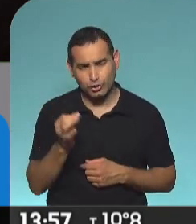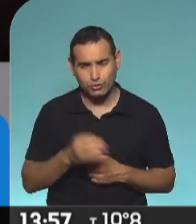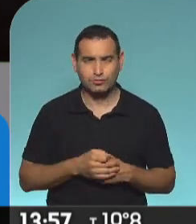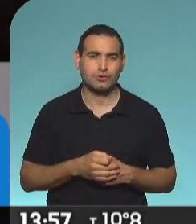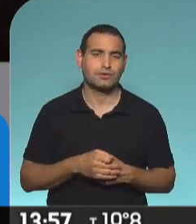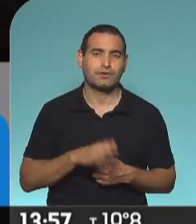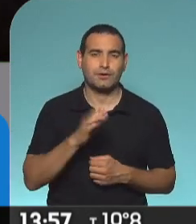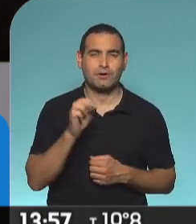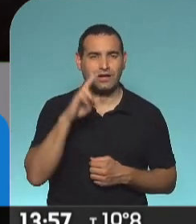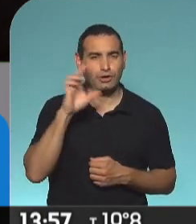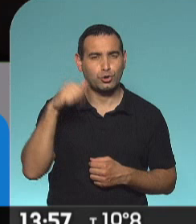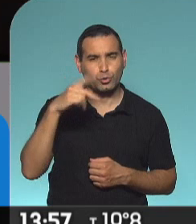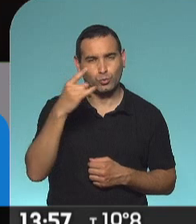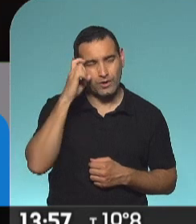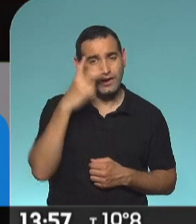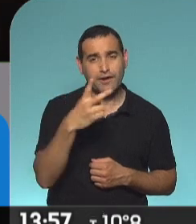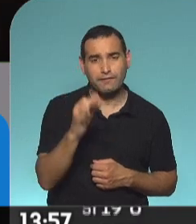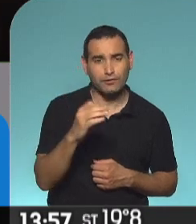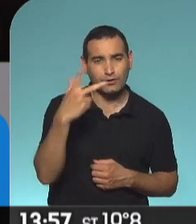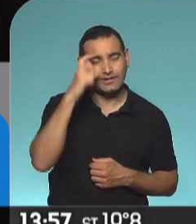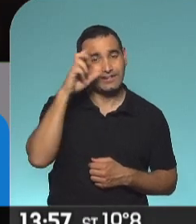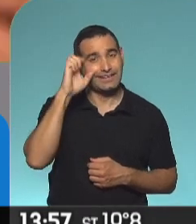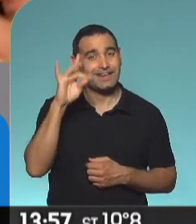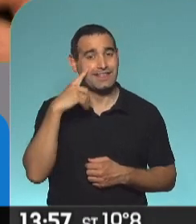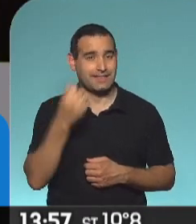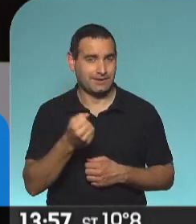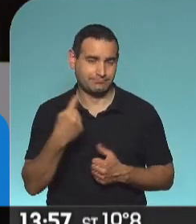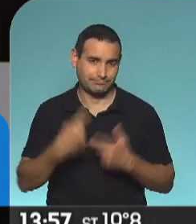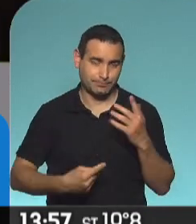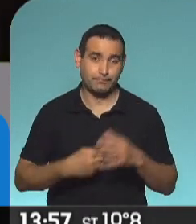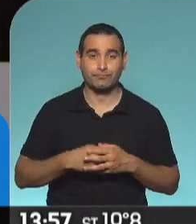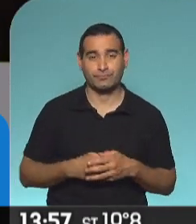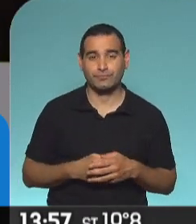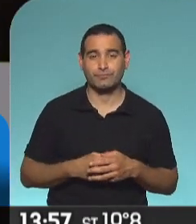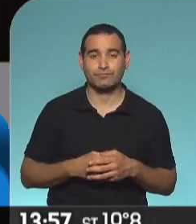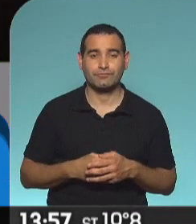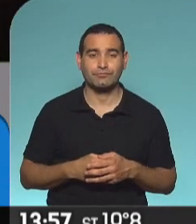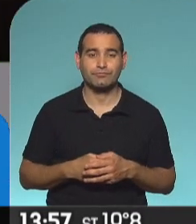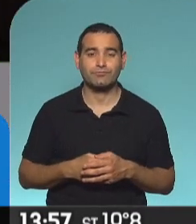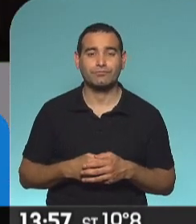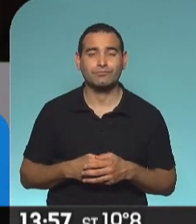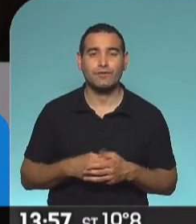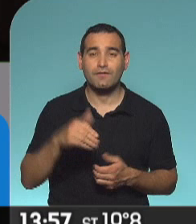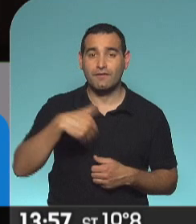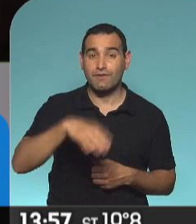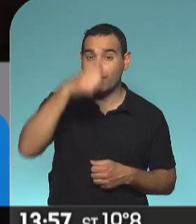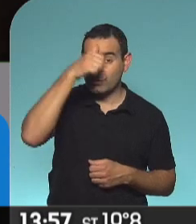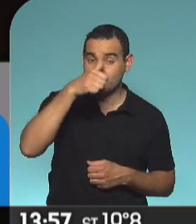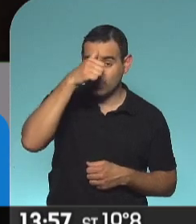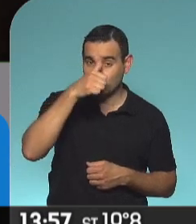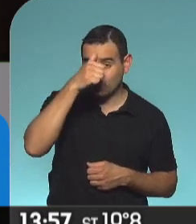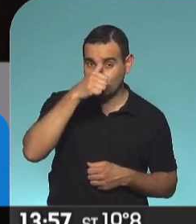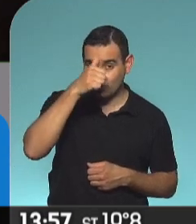Barrio Nuevo, Bruno Arias, Víctor Heredia, Maestros Solidarios. Como ellos, como las manos de Filippi, que van a estar el domingo